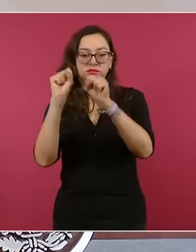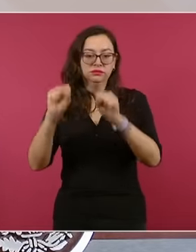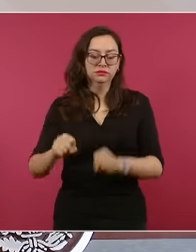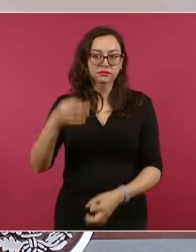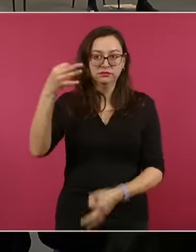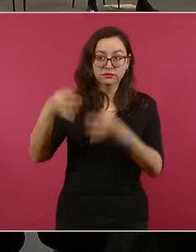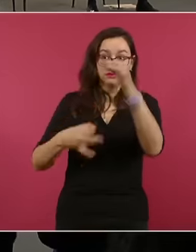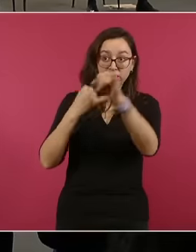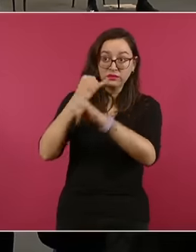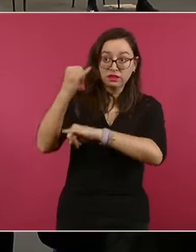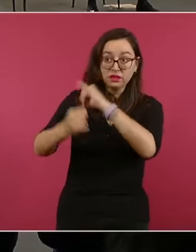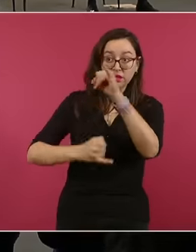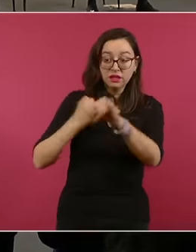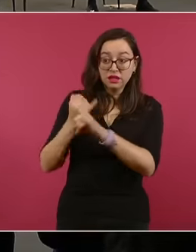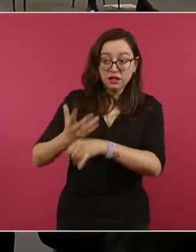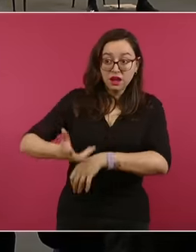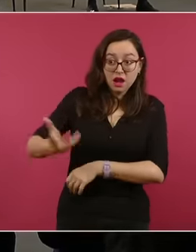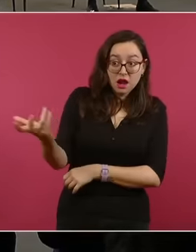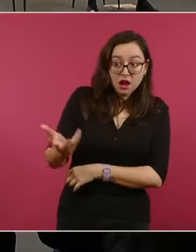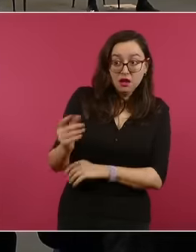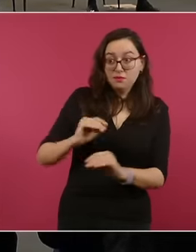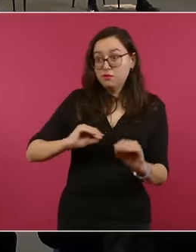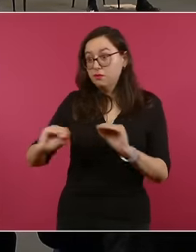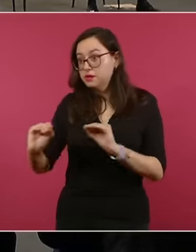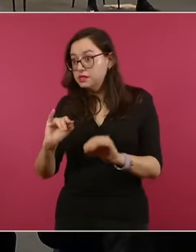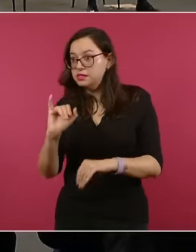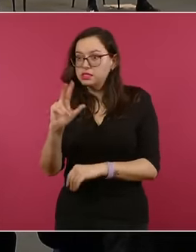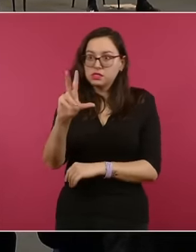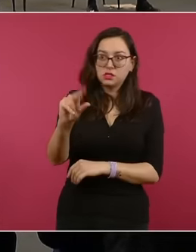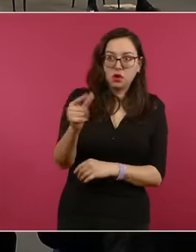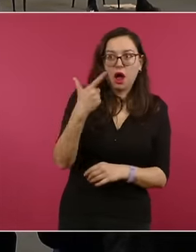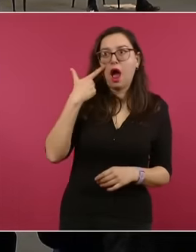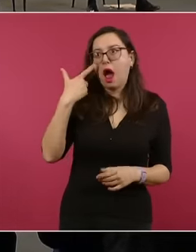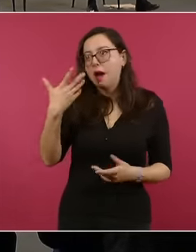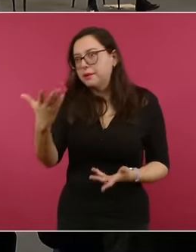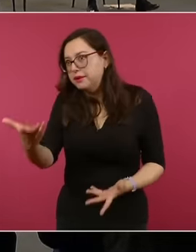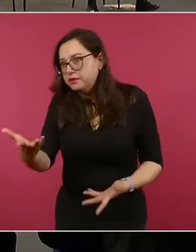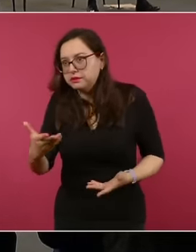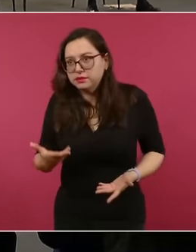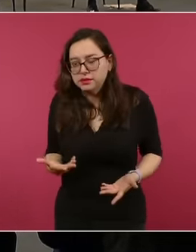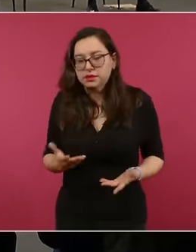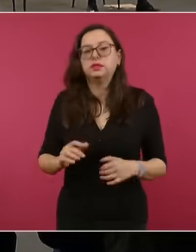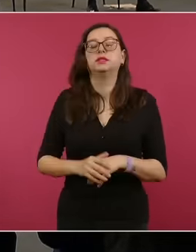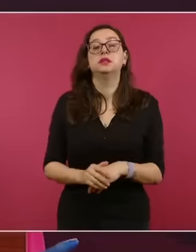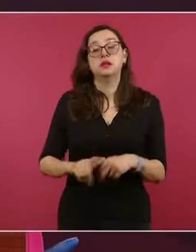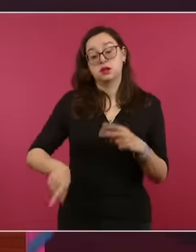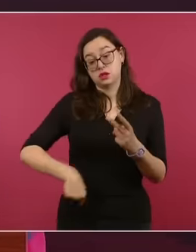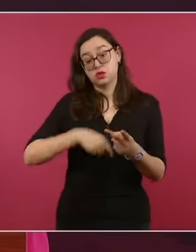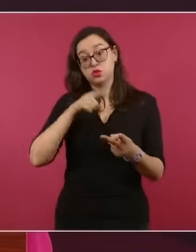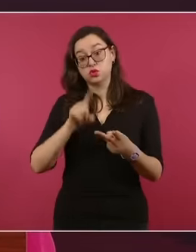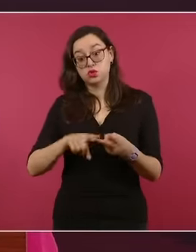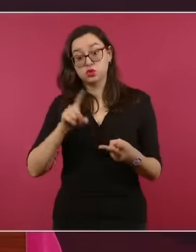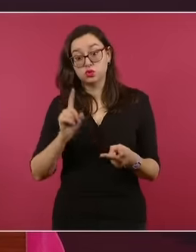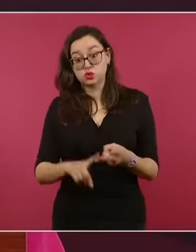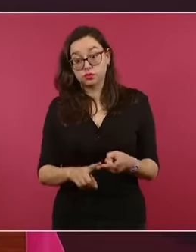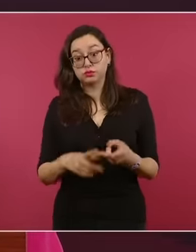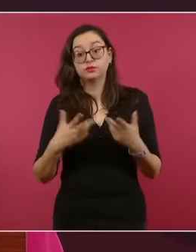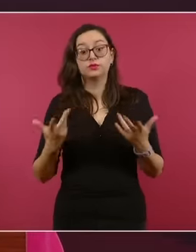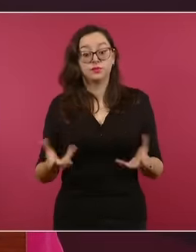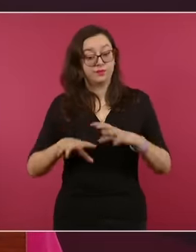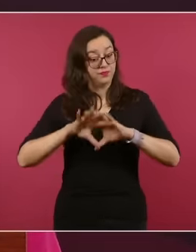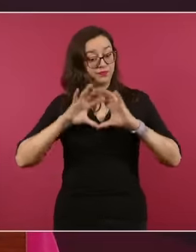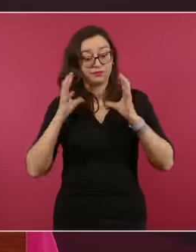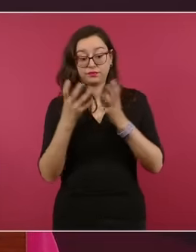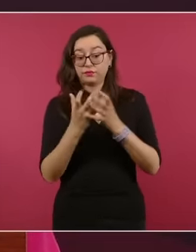presidente, se nos han sumado muchos países, no solamente de América Latina y el Caribe, prácticamente todos, Estados Unidos,